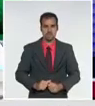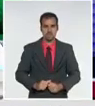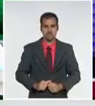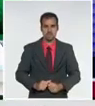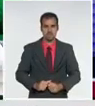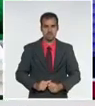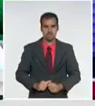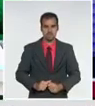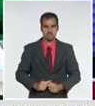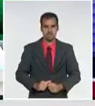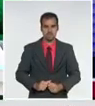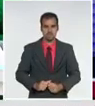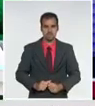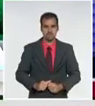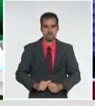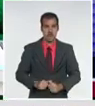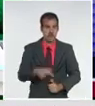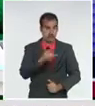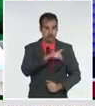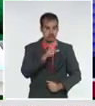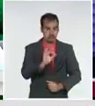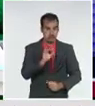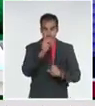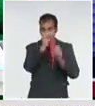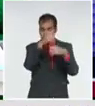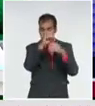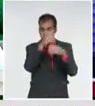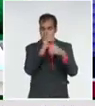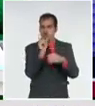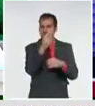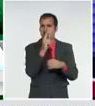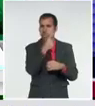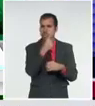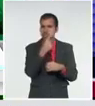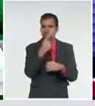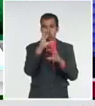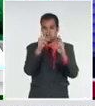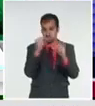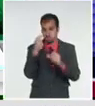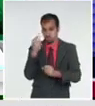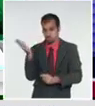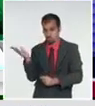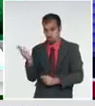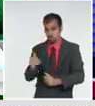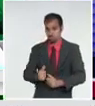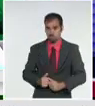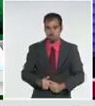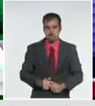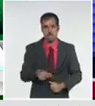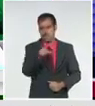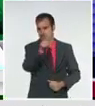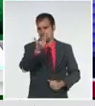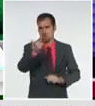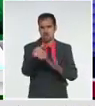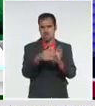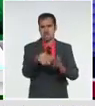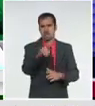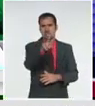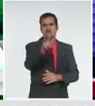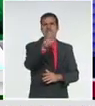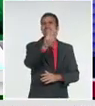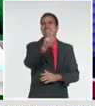.328 muestras para el diagnóstico de COVID-19 en nuestros